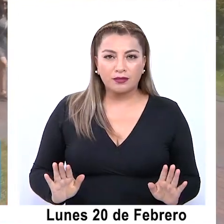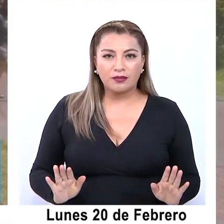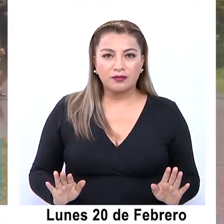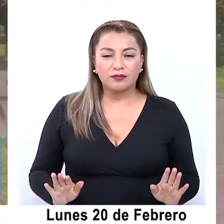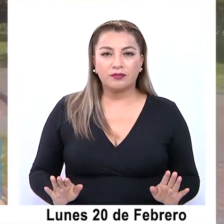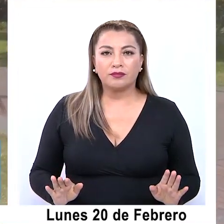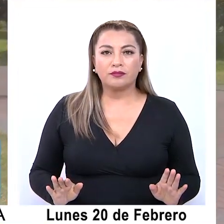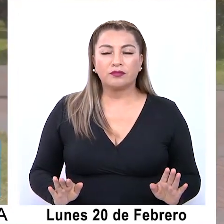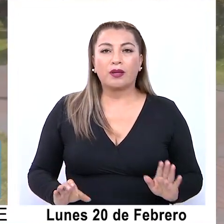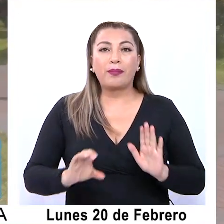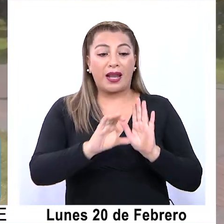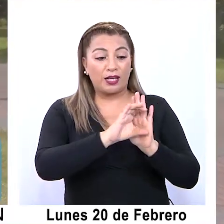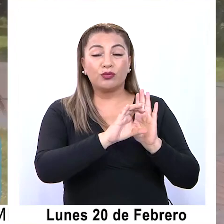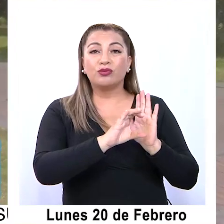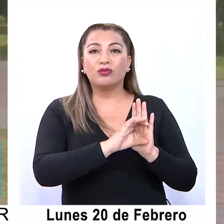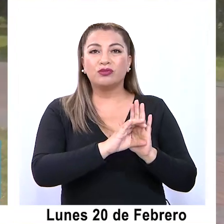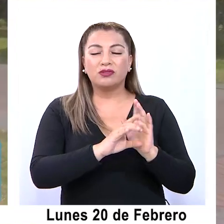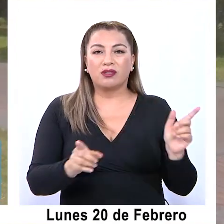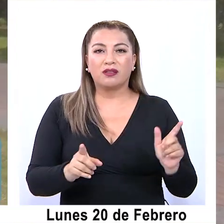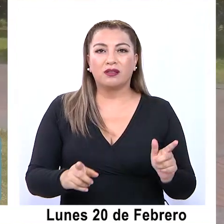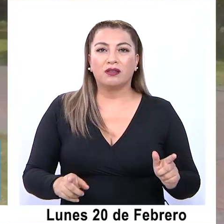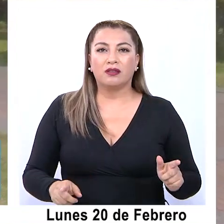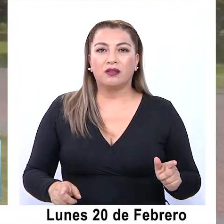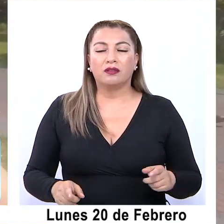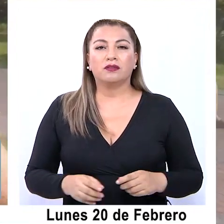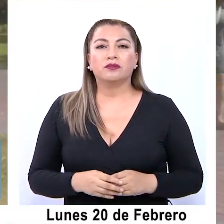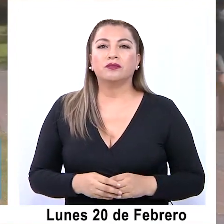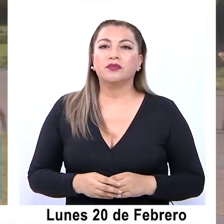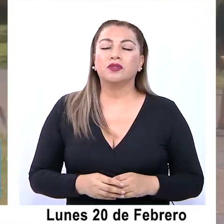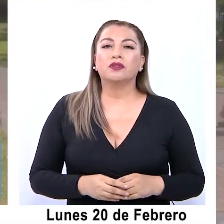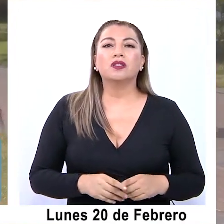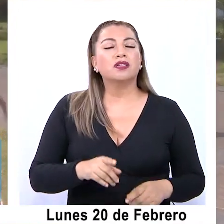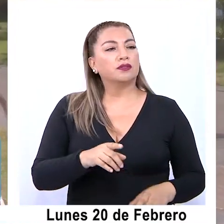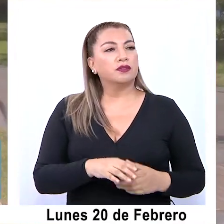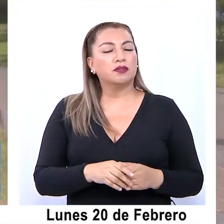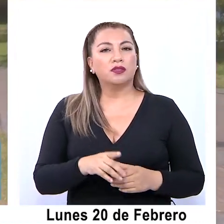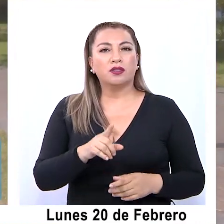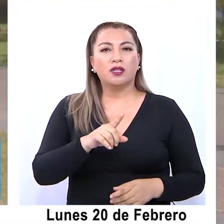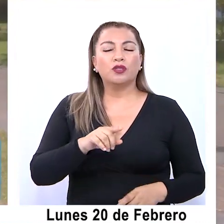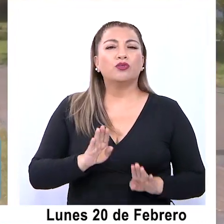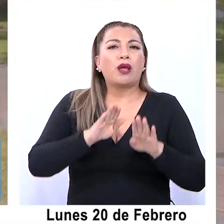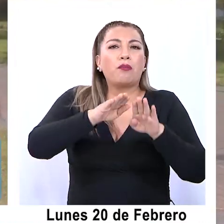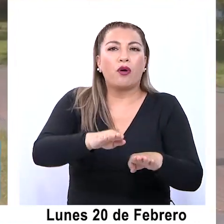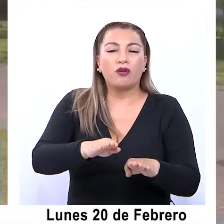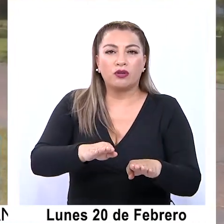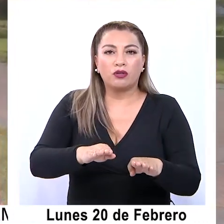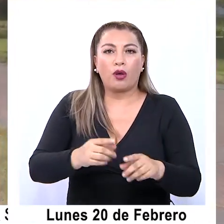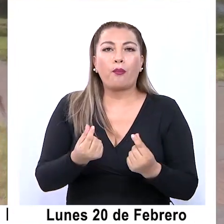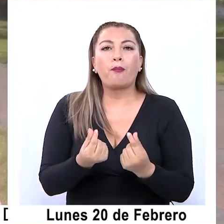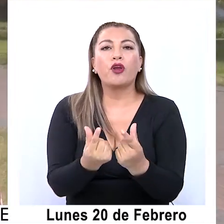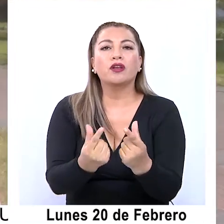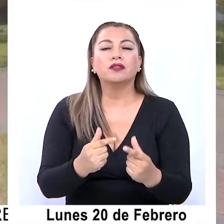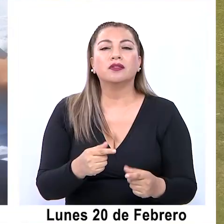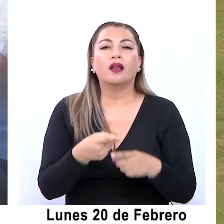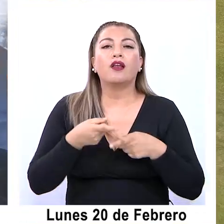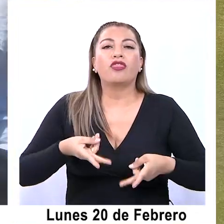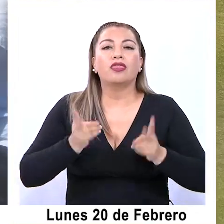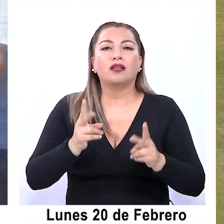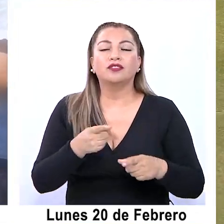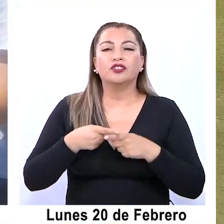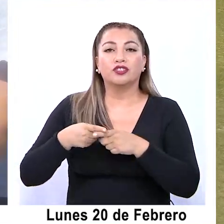para que nuestra constitución ya deje de ser un Estado subsidiario, sino que se progrese a los derechos sociales.